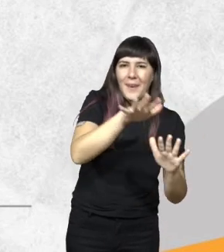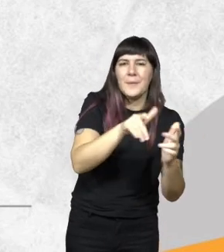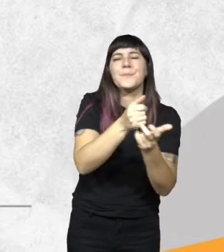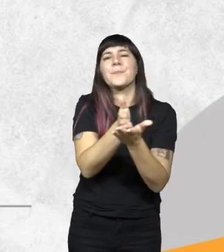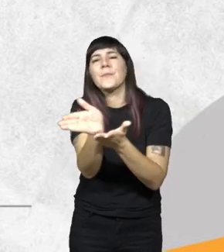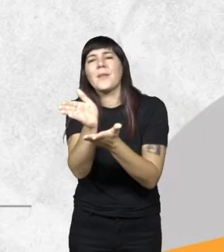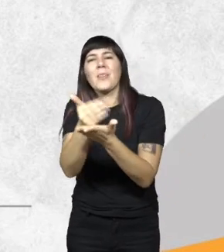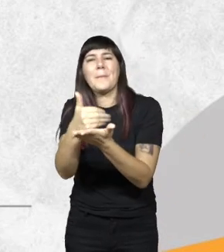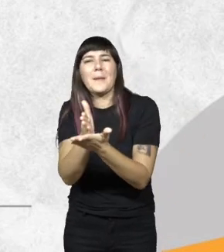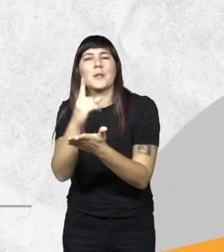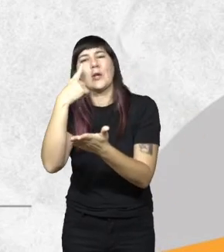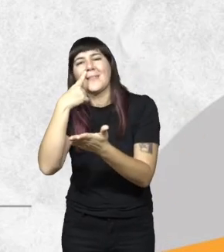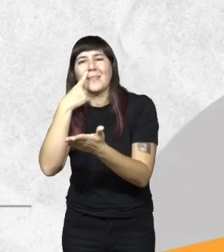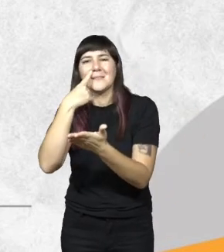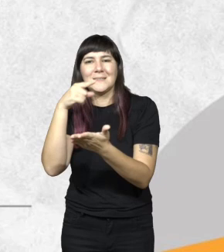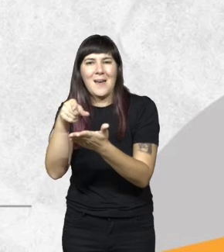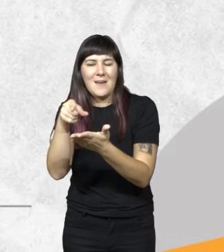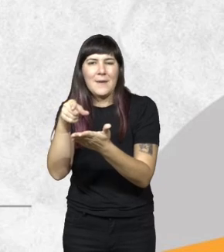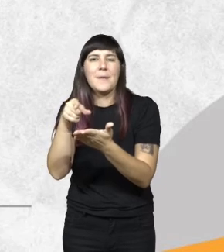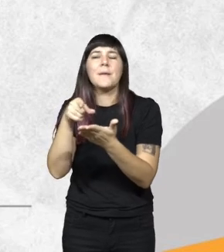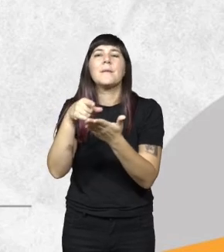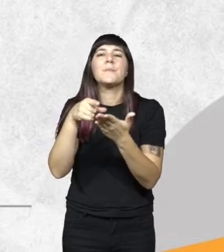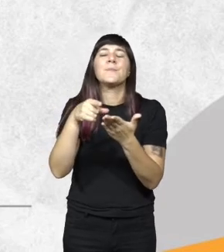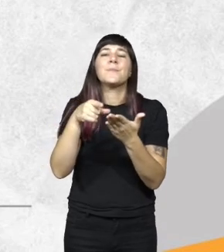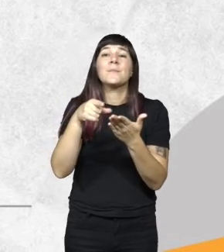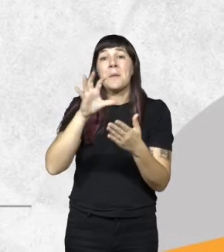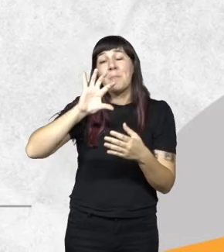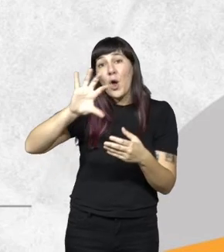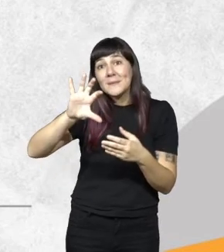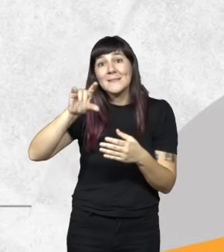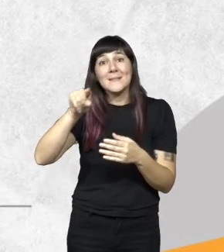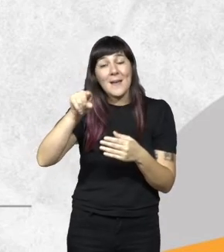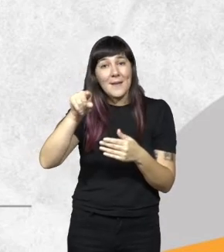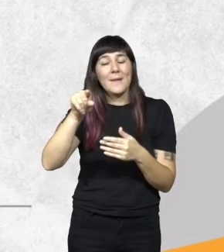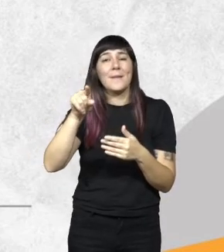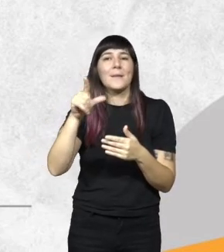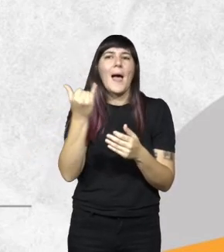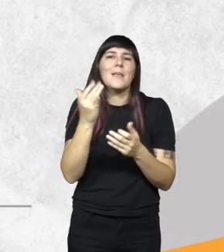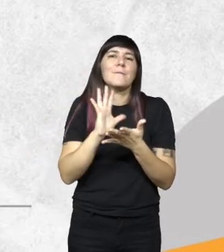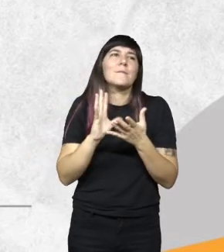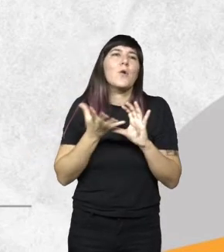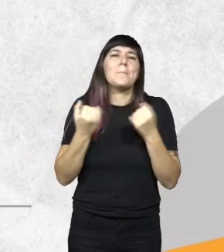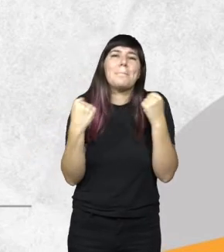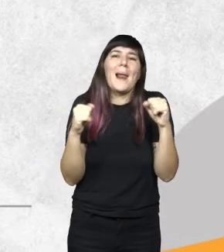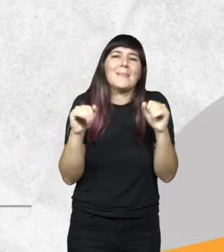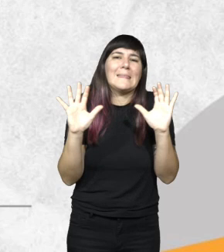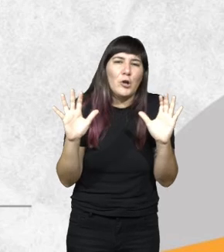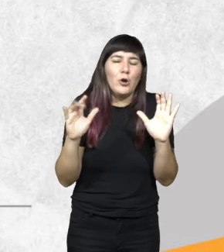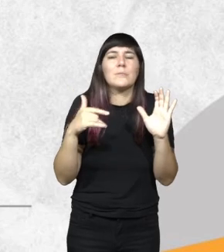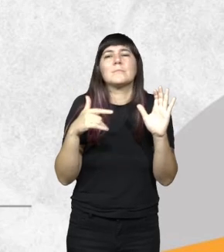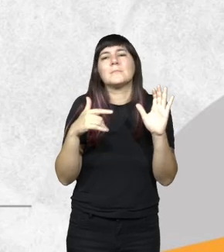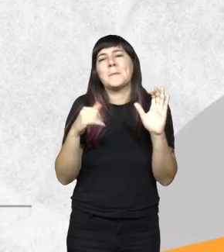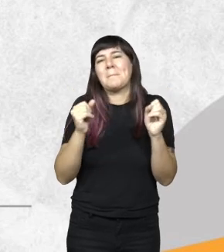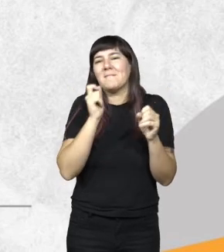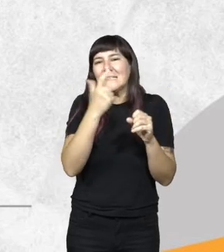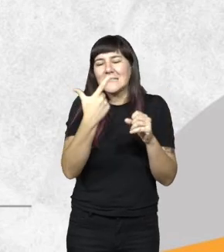departamento que es de intendencia la provincia se encuentra a modo práctico dividida en tres